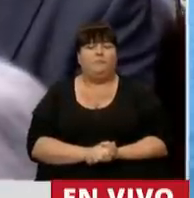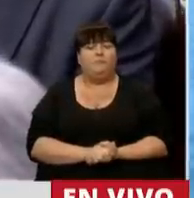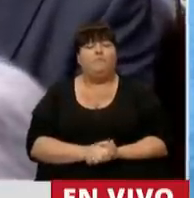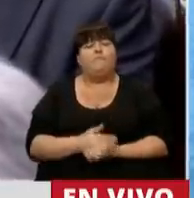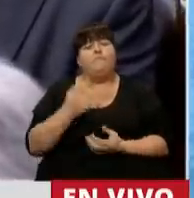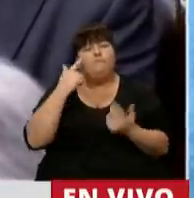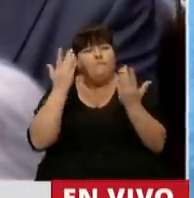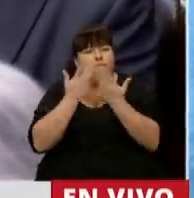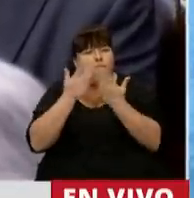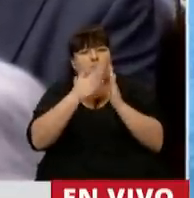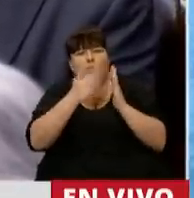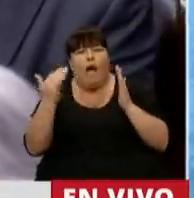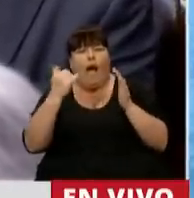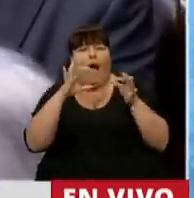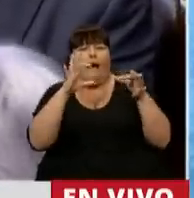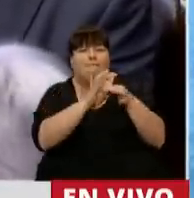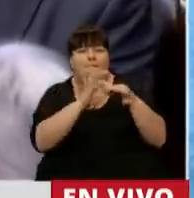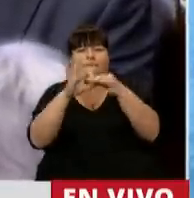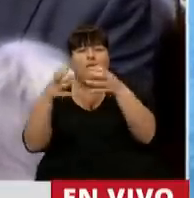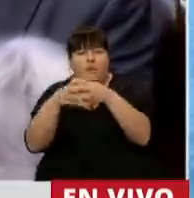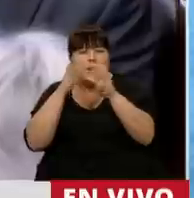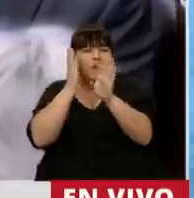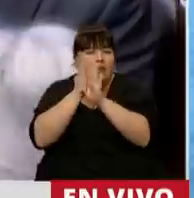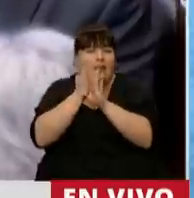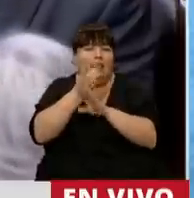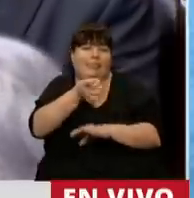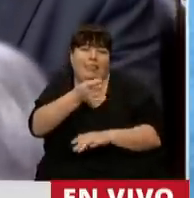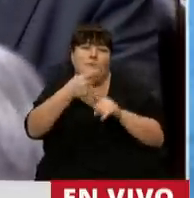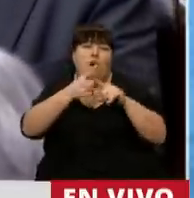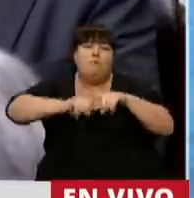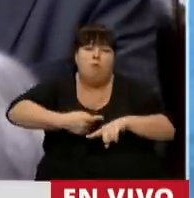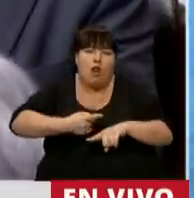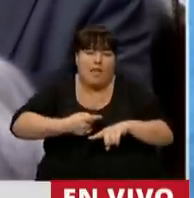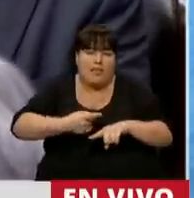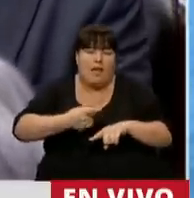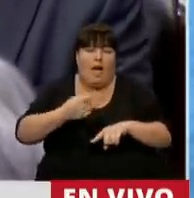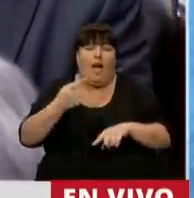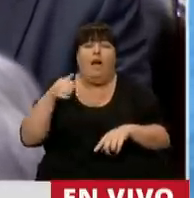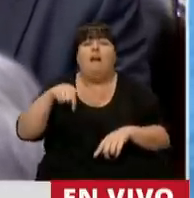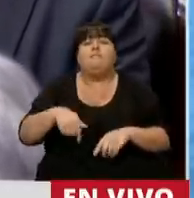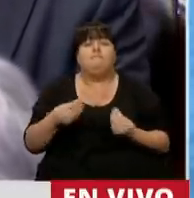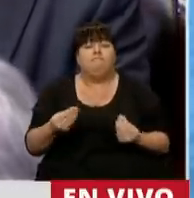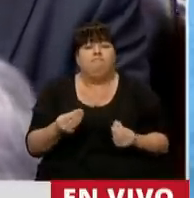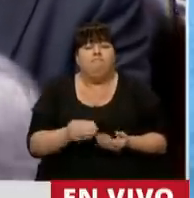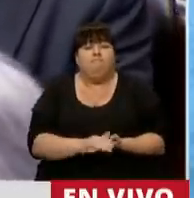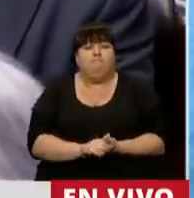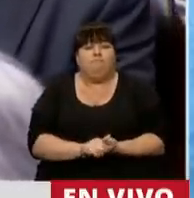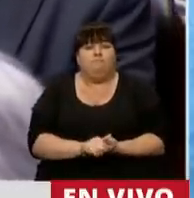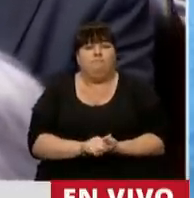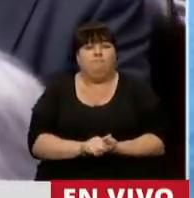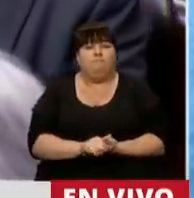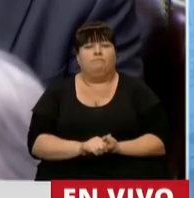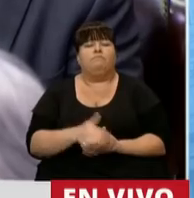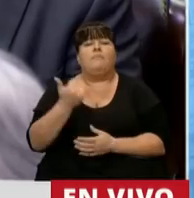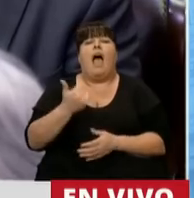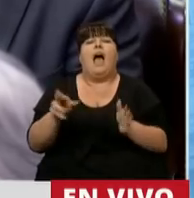Analizando esta red de espionaje y de persecución política, nos encontramos con una